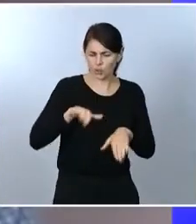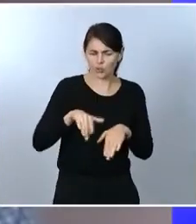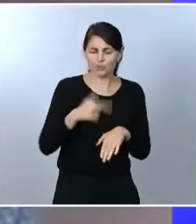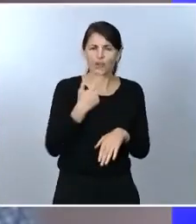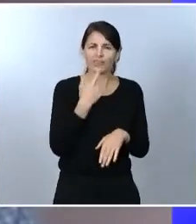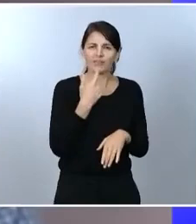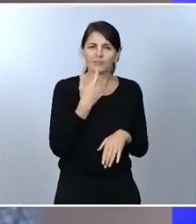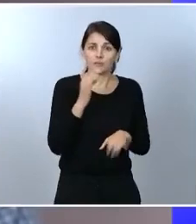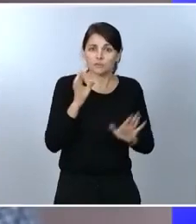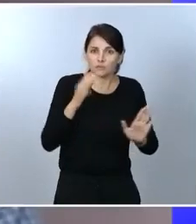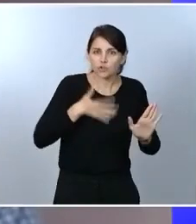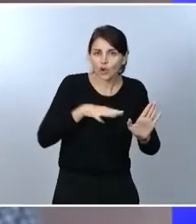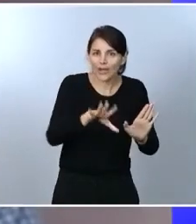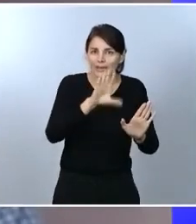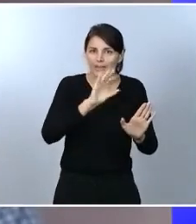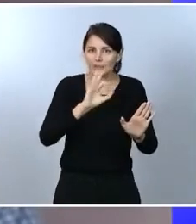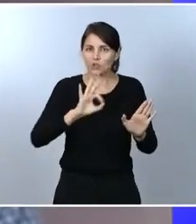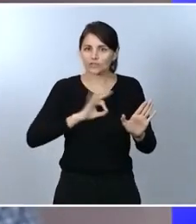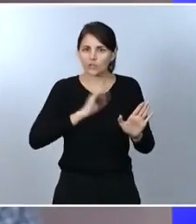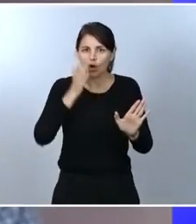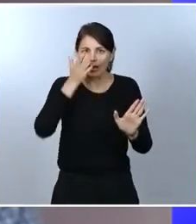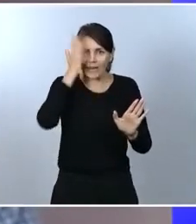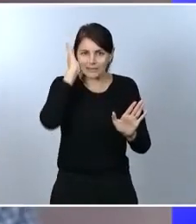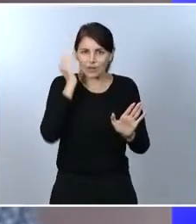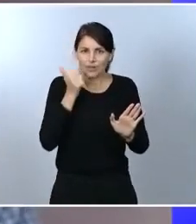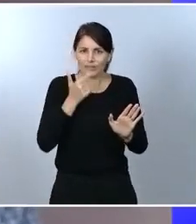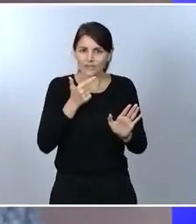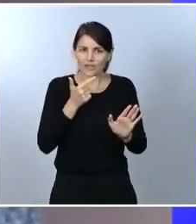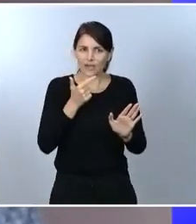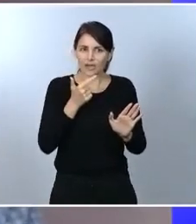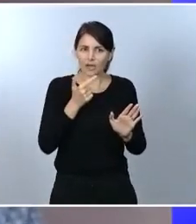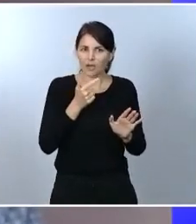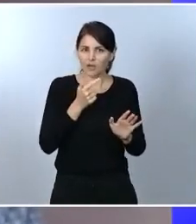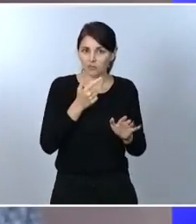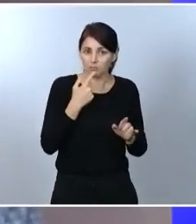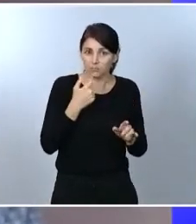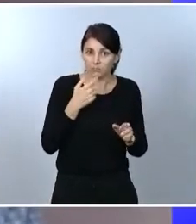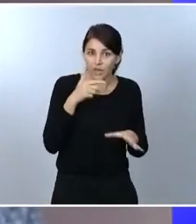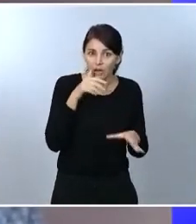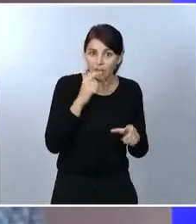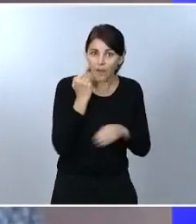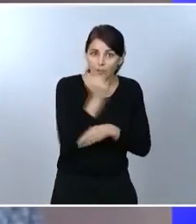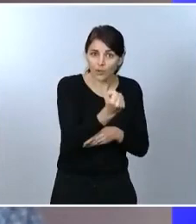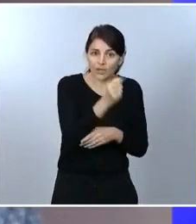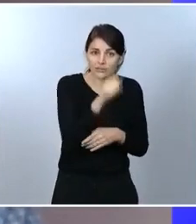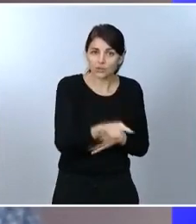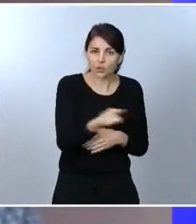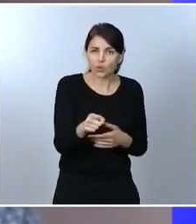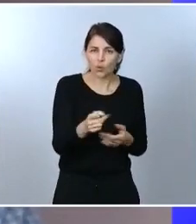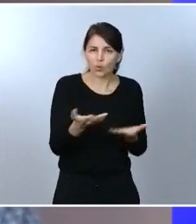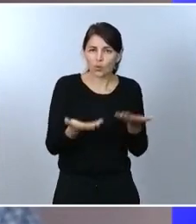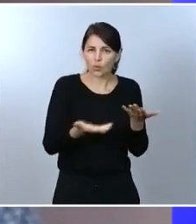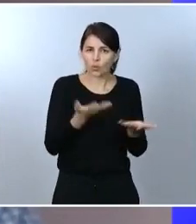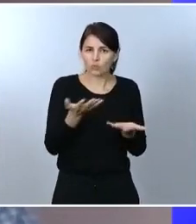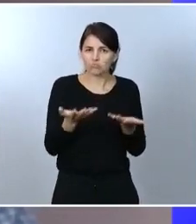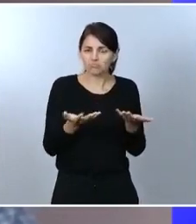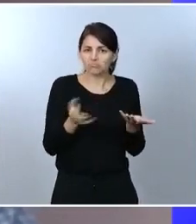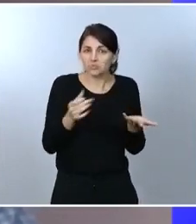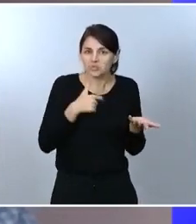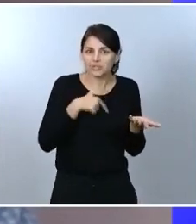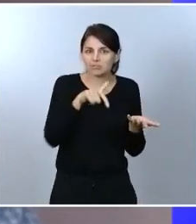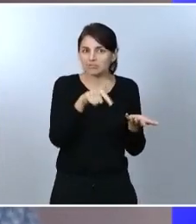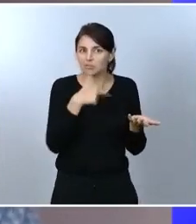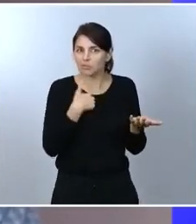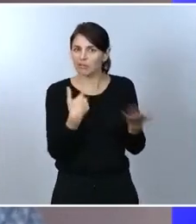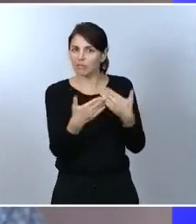Casado no le ha dicho que no en la conversación que han mantenido. ¿Qué sensación se lleva a usted de esa conversación?